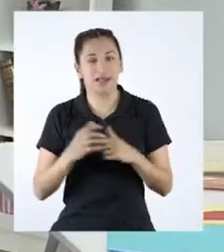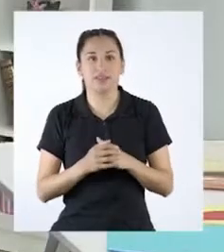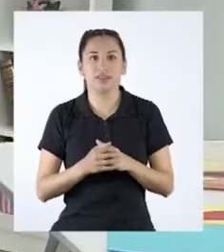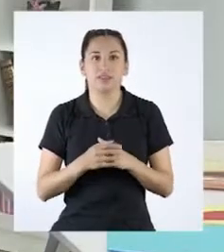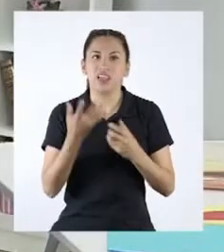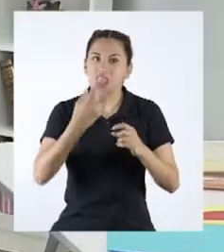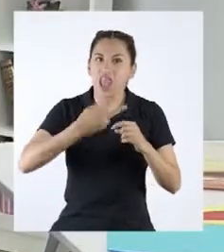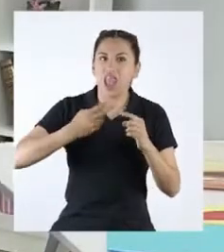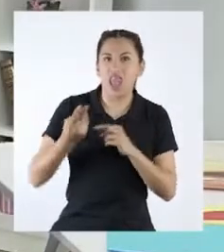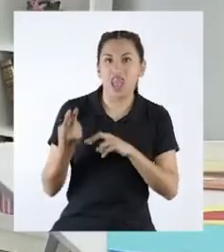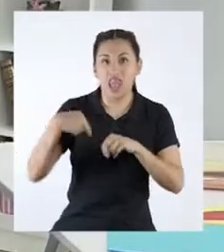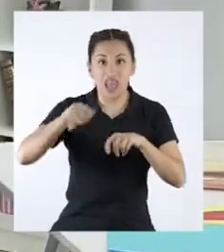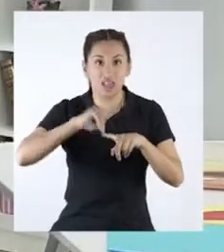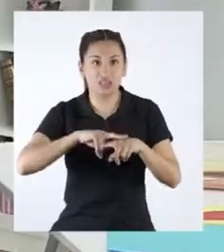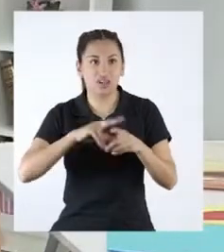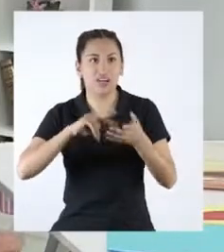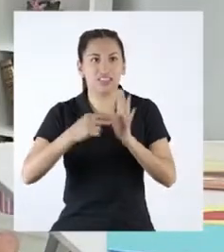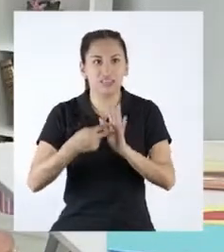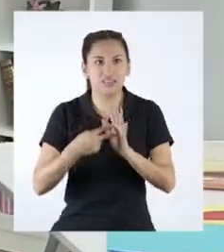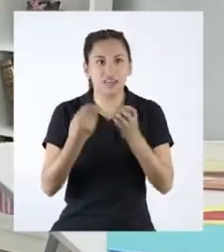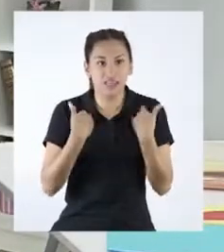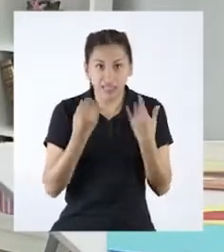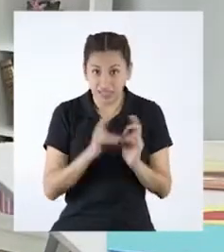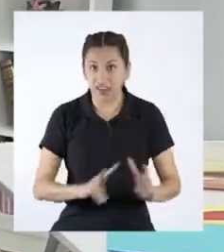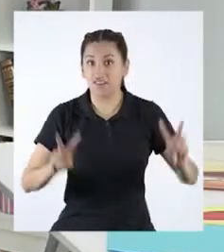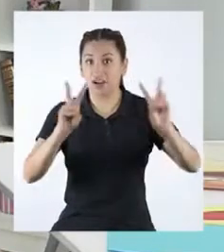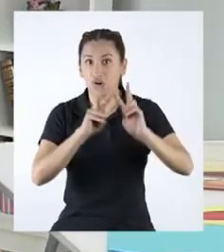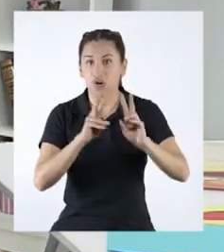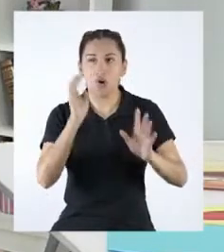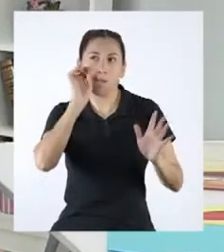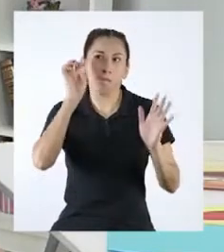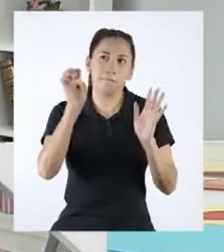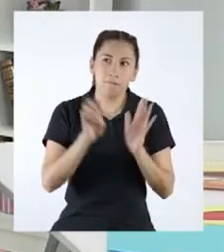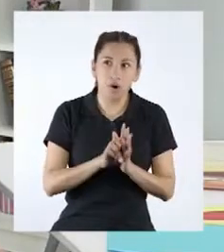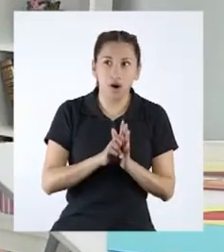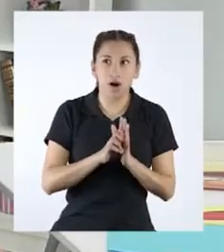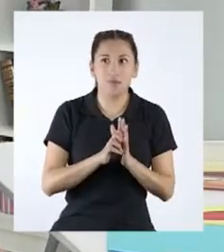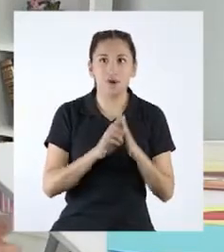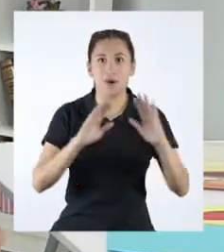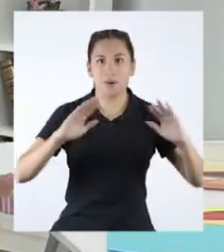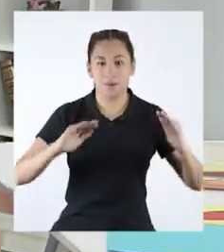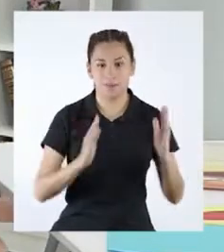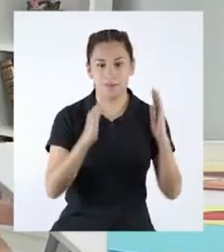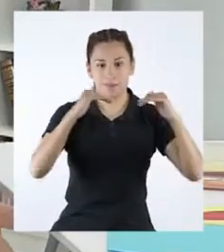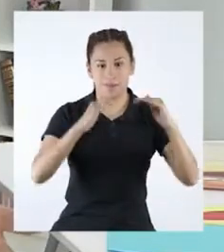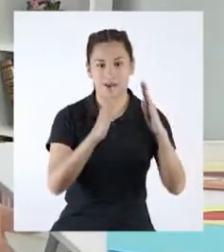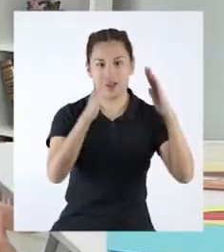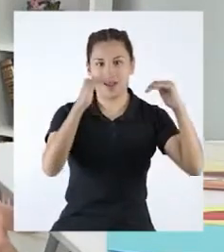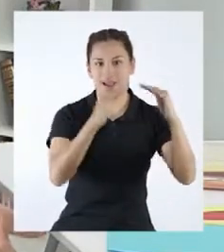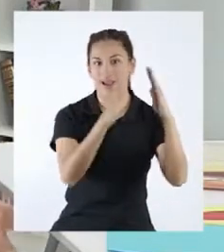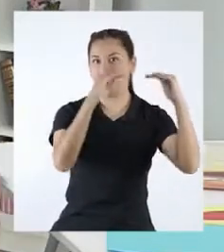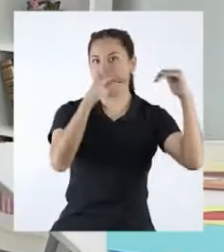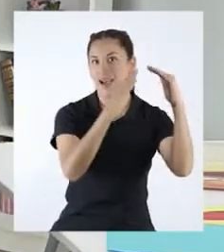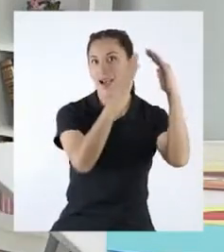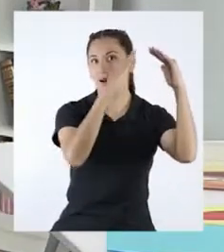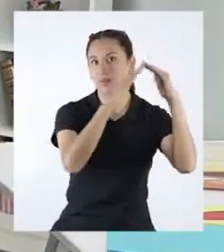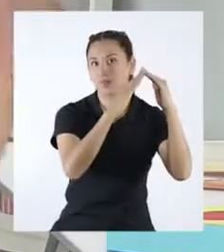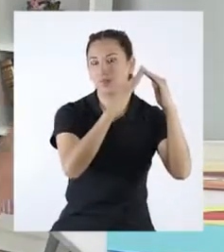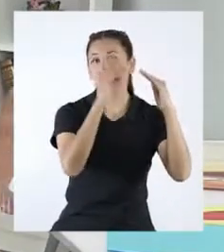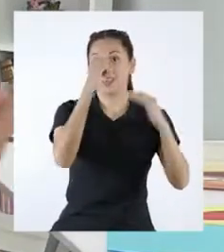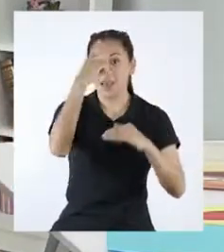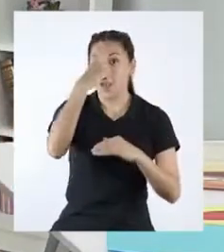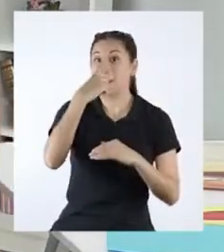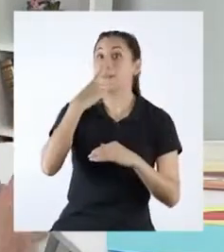¿Riquezas naturales a los que les damos valor? Por ejemplo, ¿las formaciones montañosas que le dan ese aspecto tan